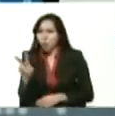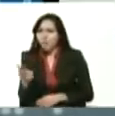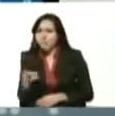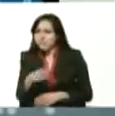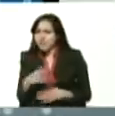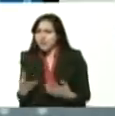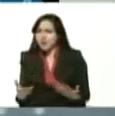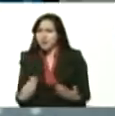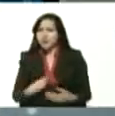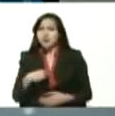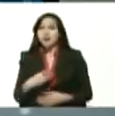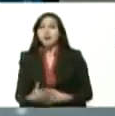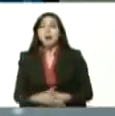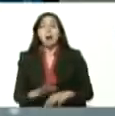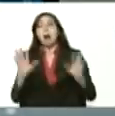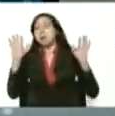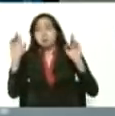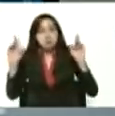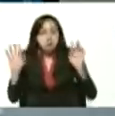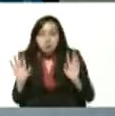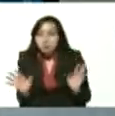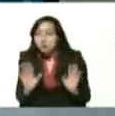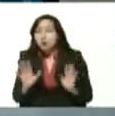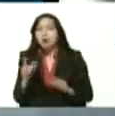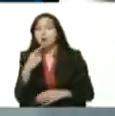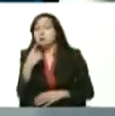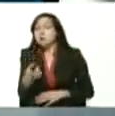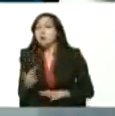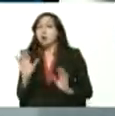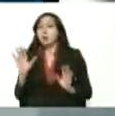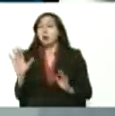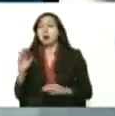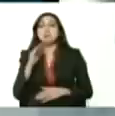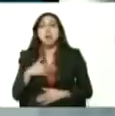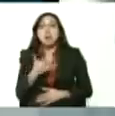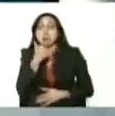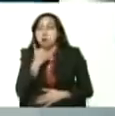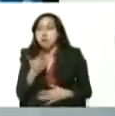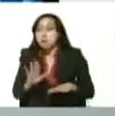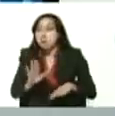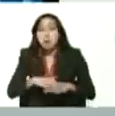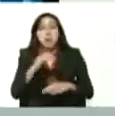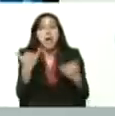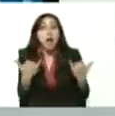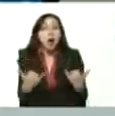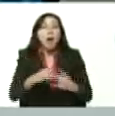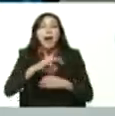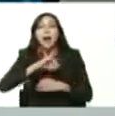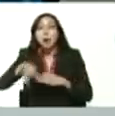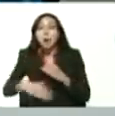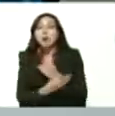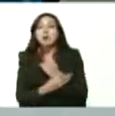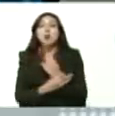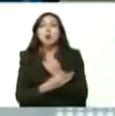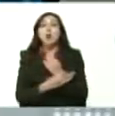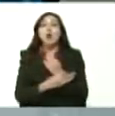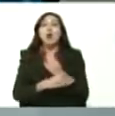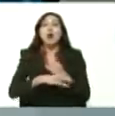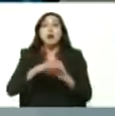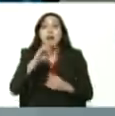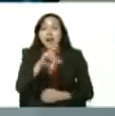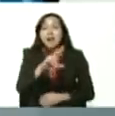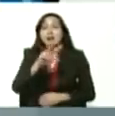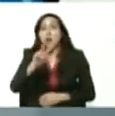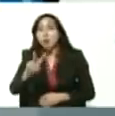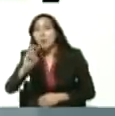ese sí es un proyecto que no tiene ningún tipo de... Como ahora Guaidó pasó del R2P, que era la invasión a